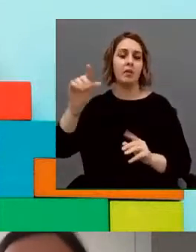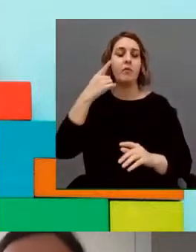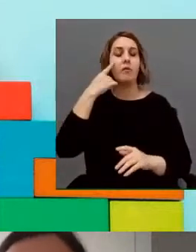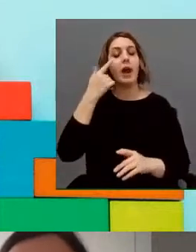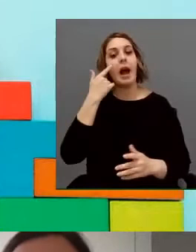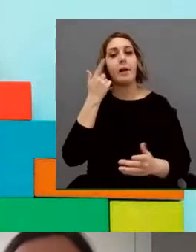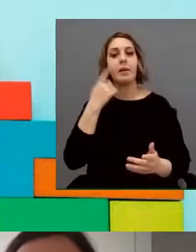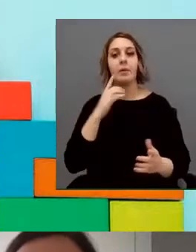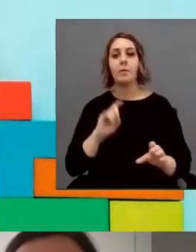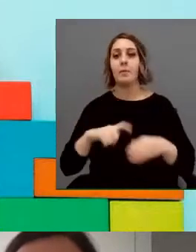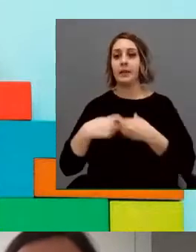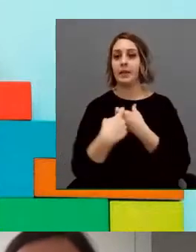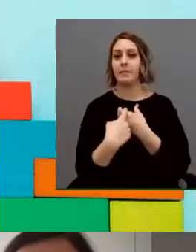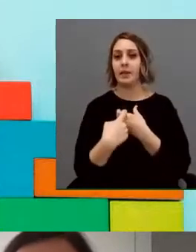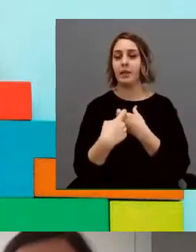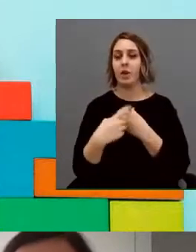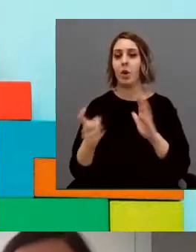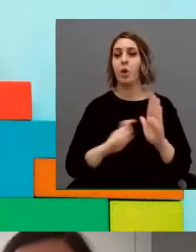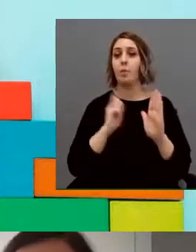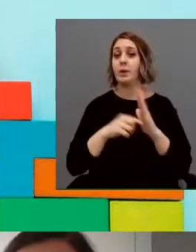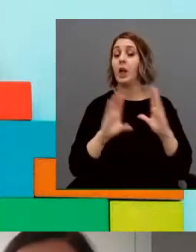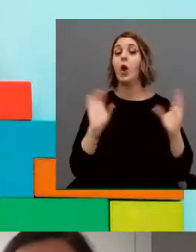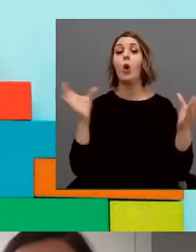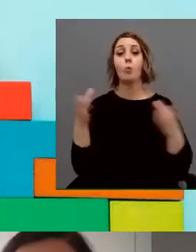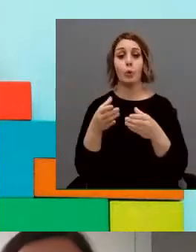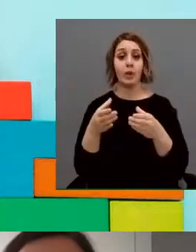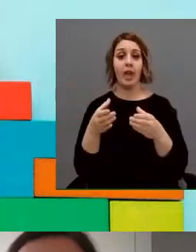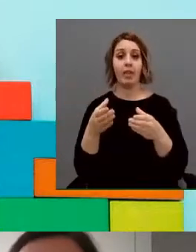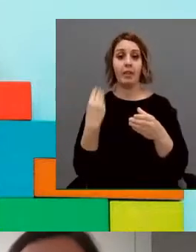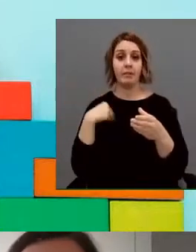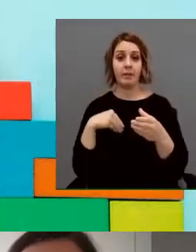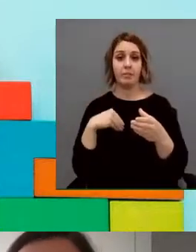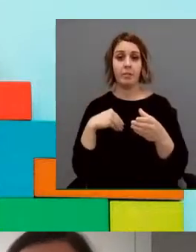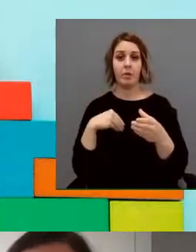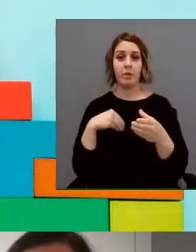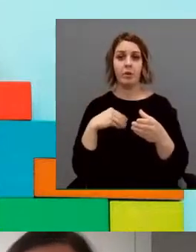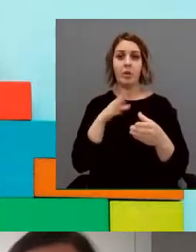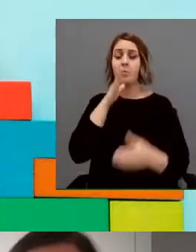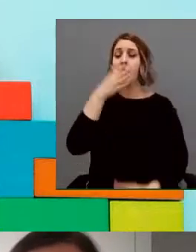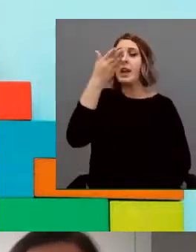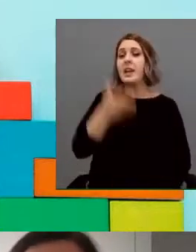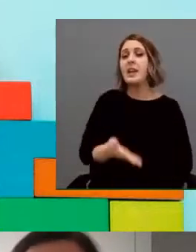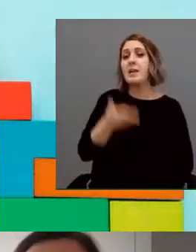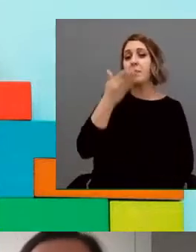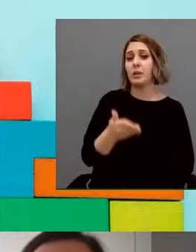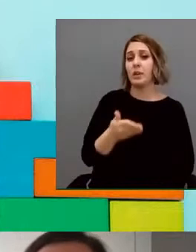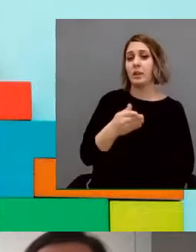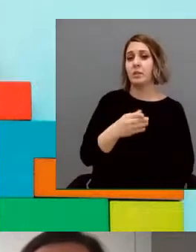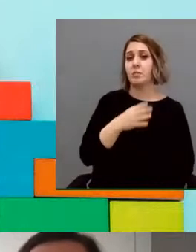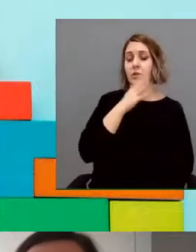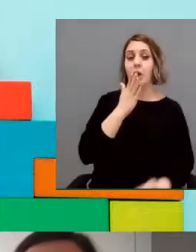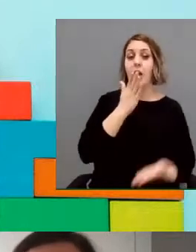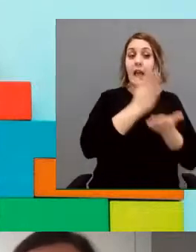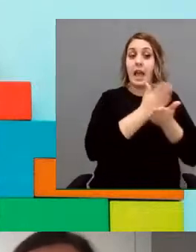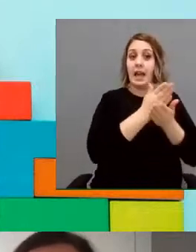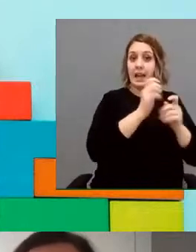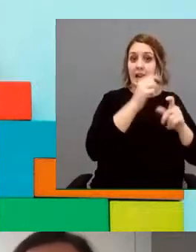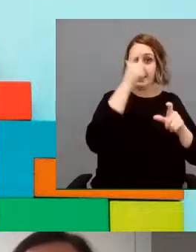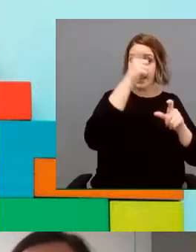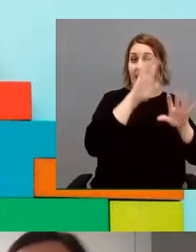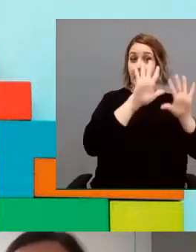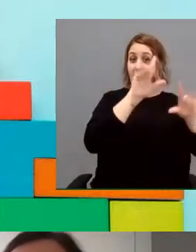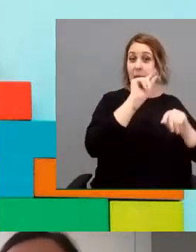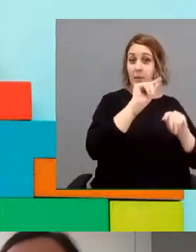que queremos una participación plena en la comunidad. Y porqué tiene tanta importancia. Los últimos diez minutos de cada clase los dedicamos a